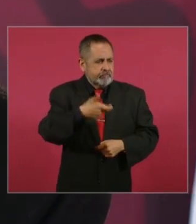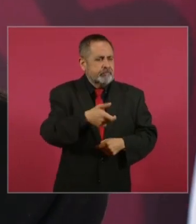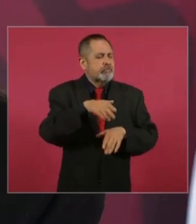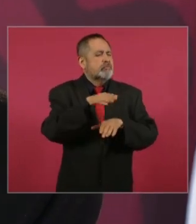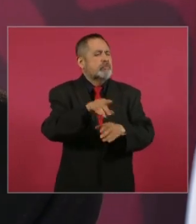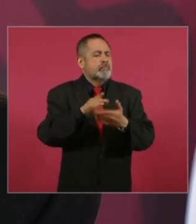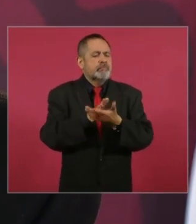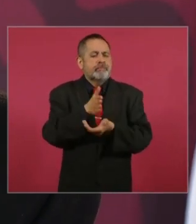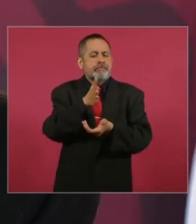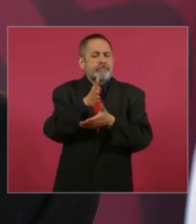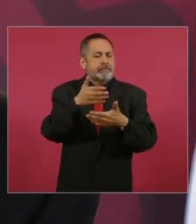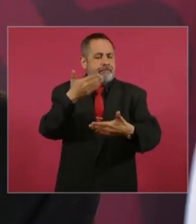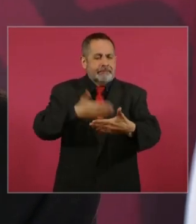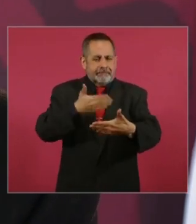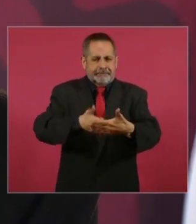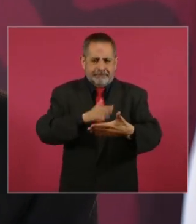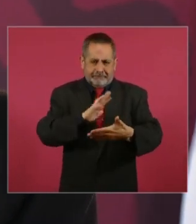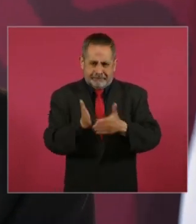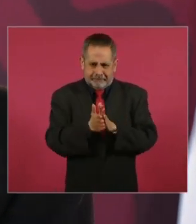archivos.